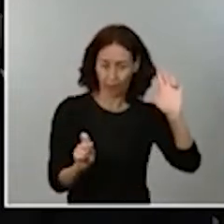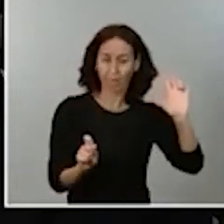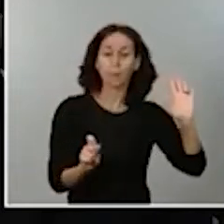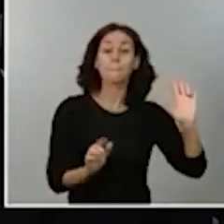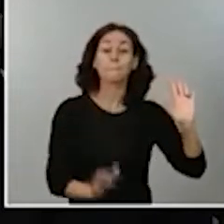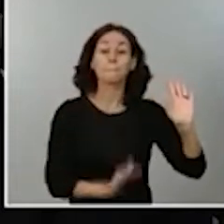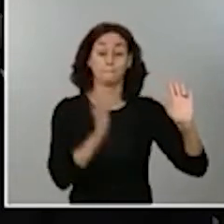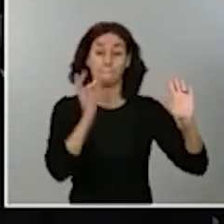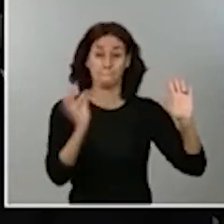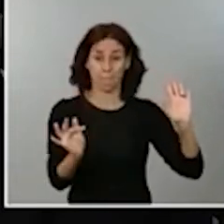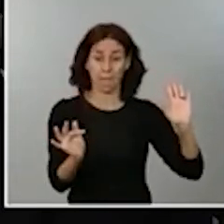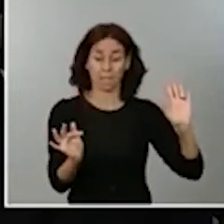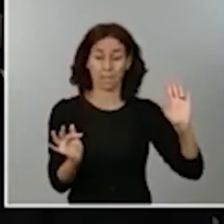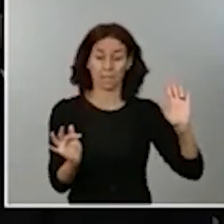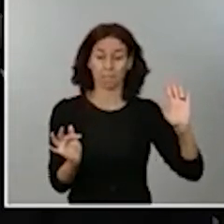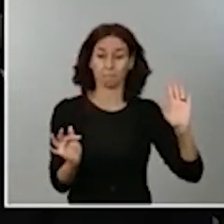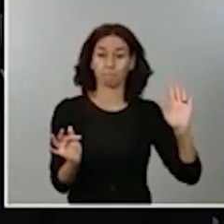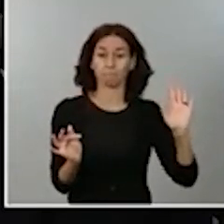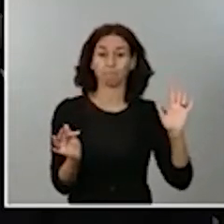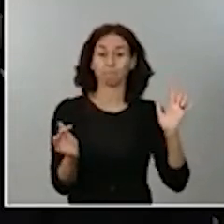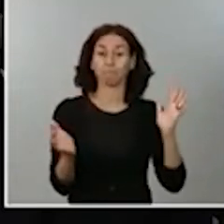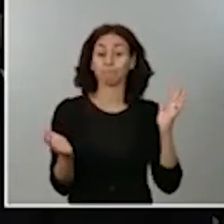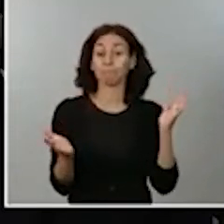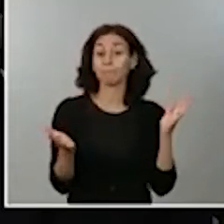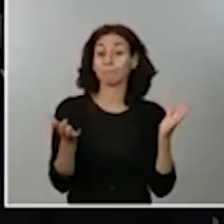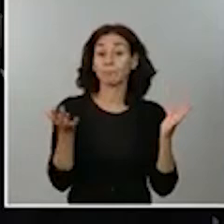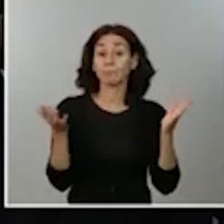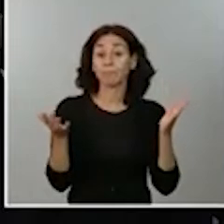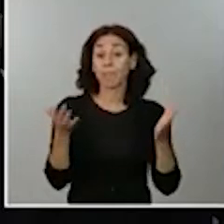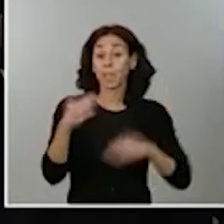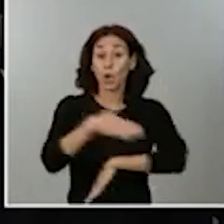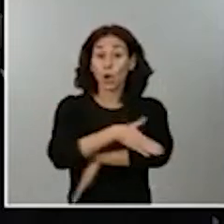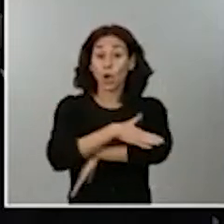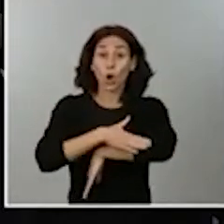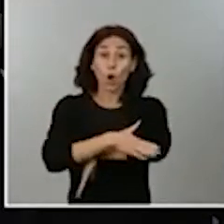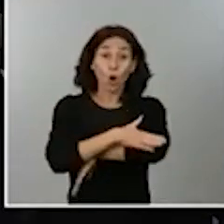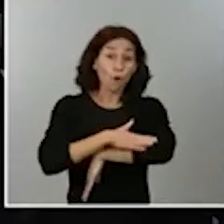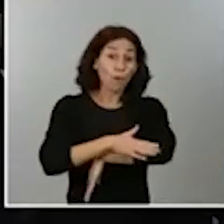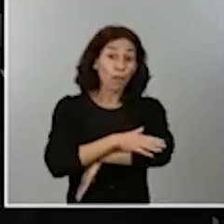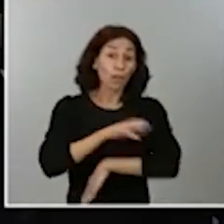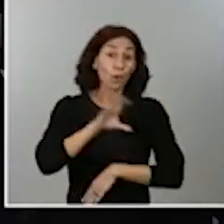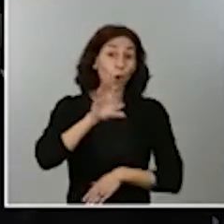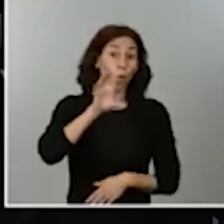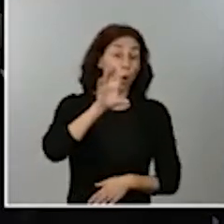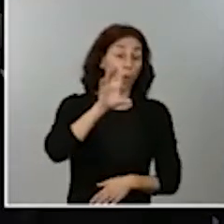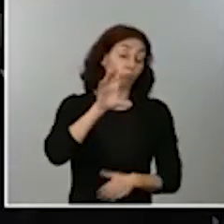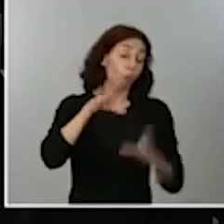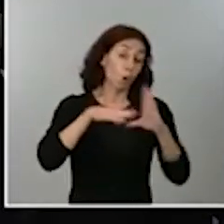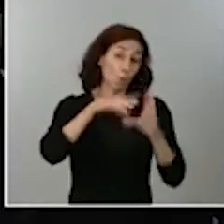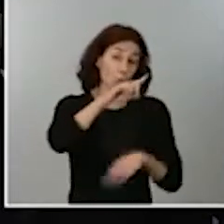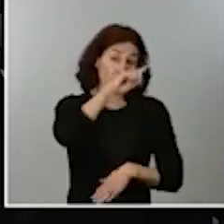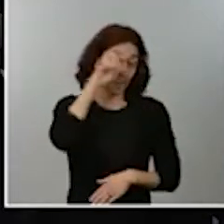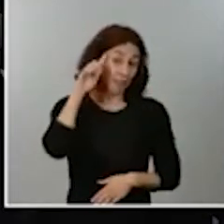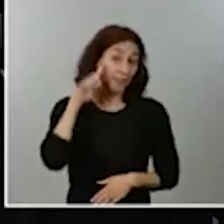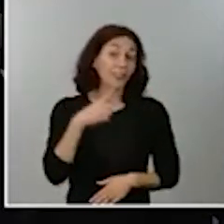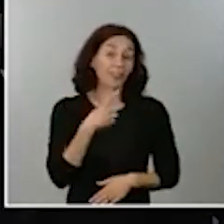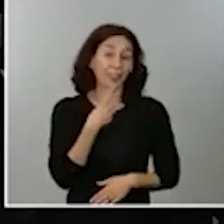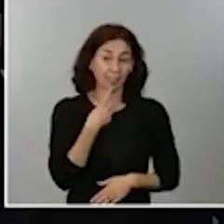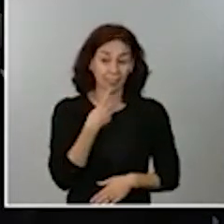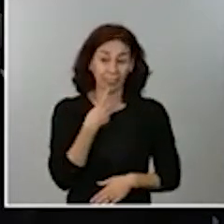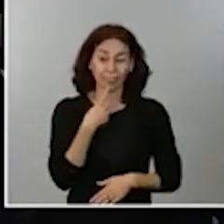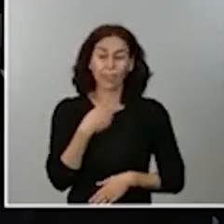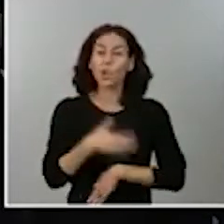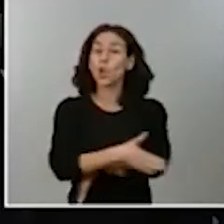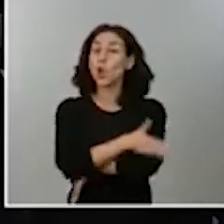dice el Gobierno autonómico de la Comunidad de Madrid, que aseguran que el Gobierno jamás se atrevería